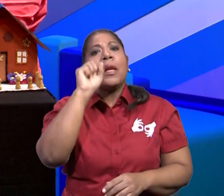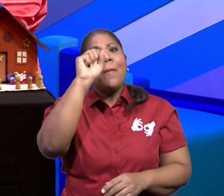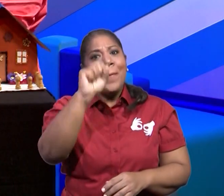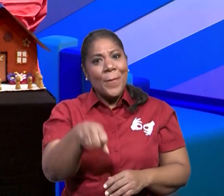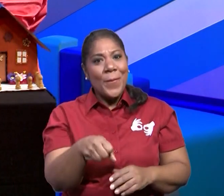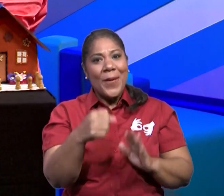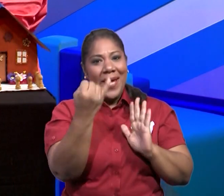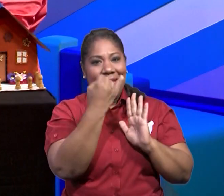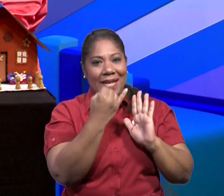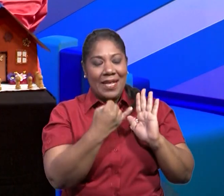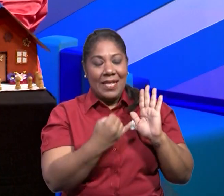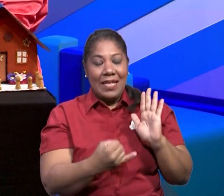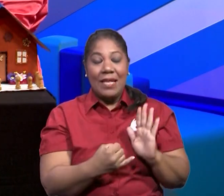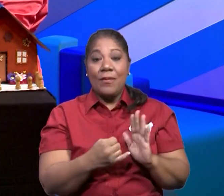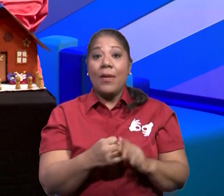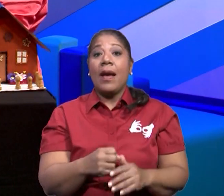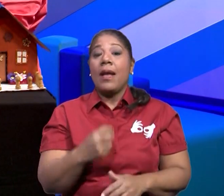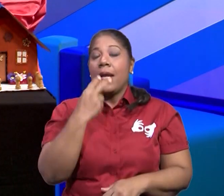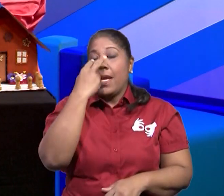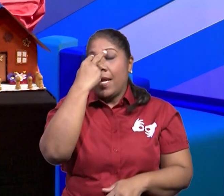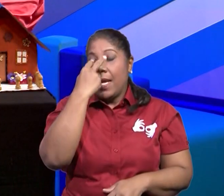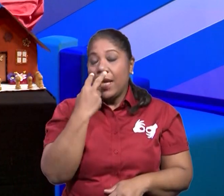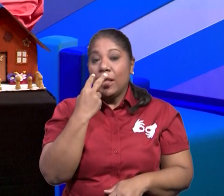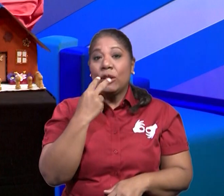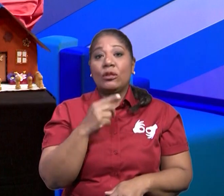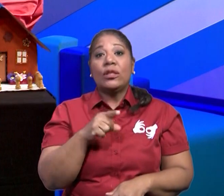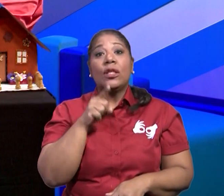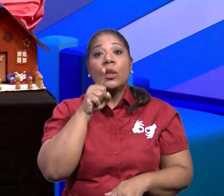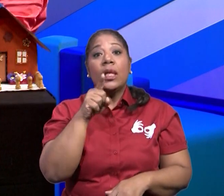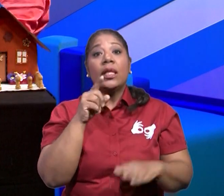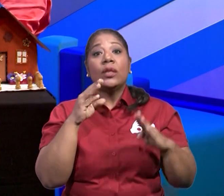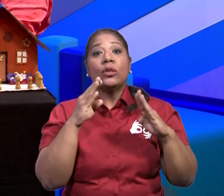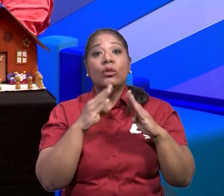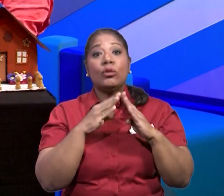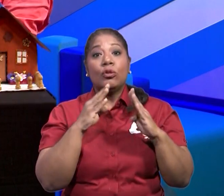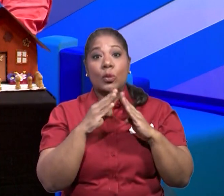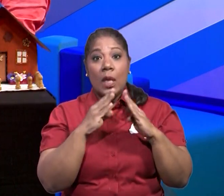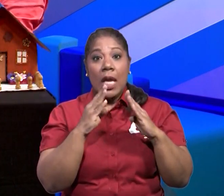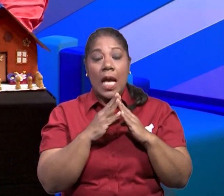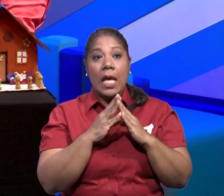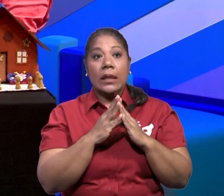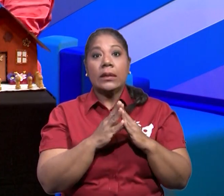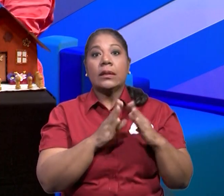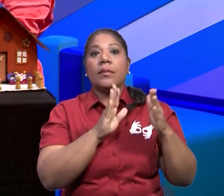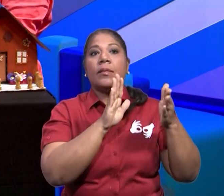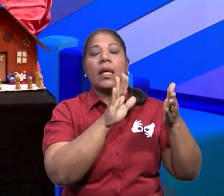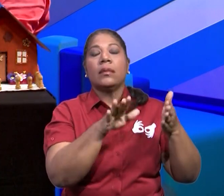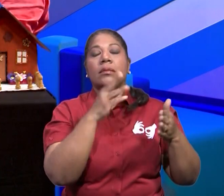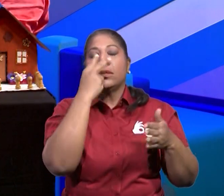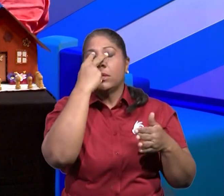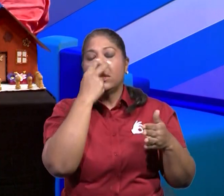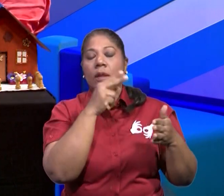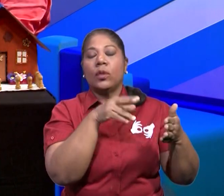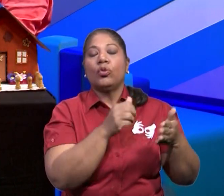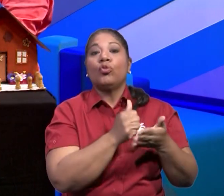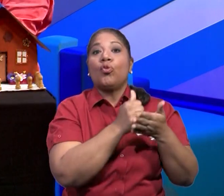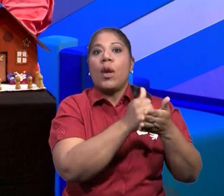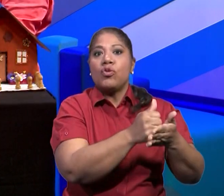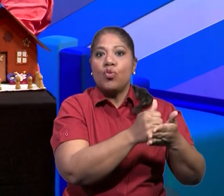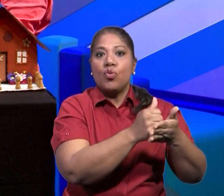discapacidad visual? En su casa van a palpar, ¿verdad? La pared de su casa van